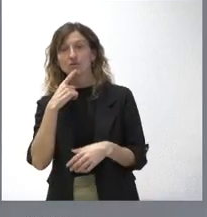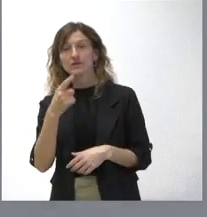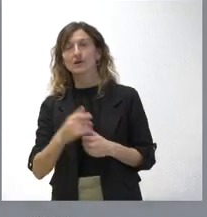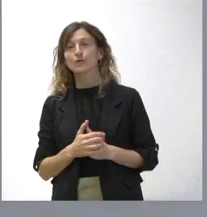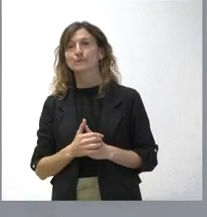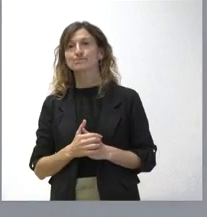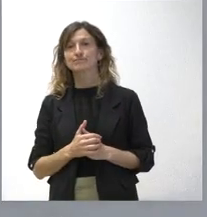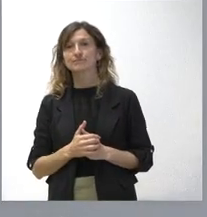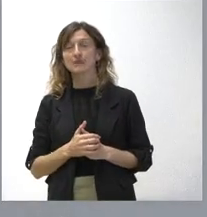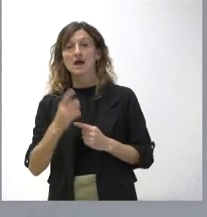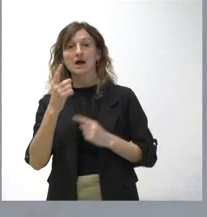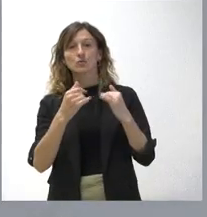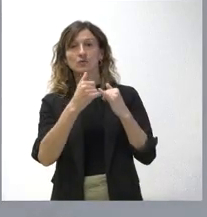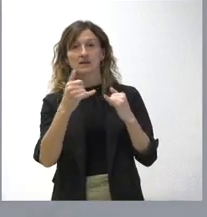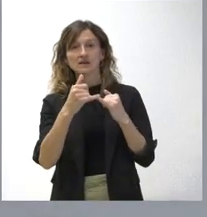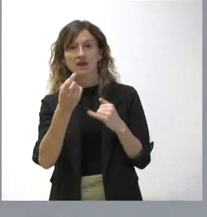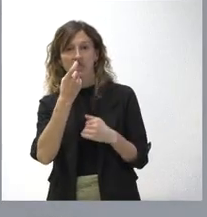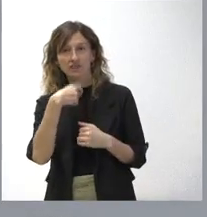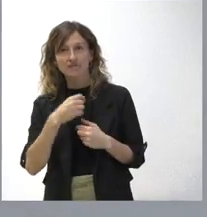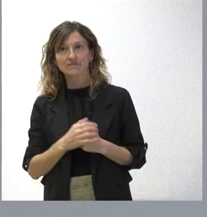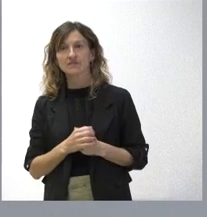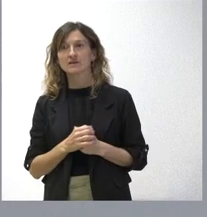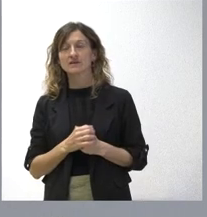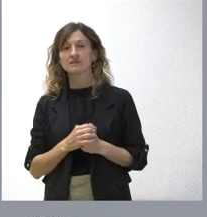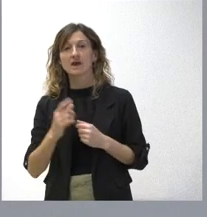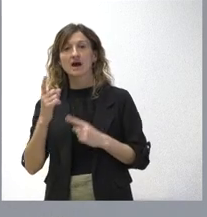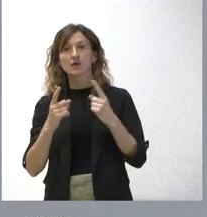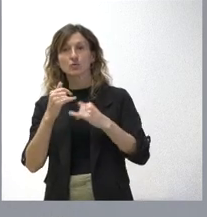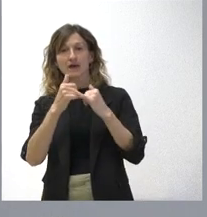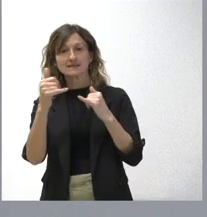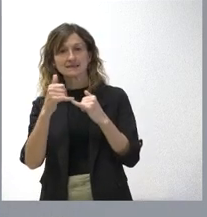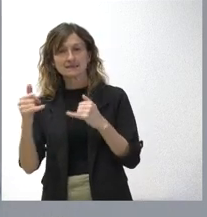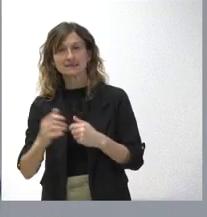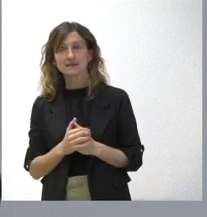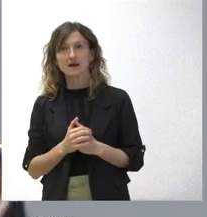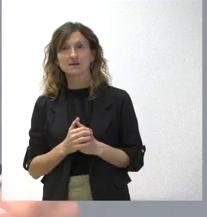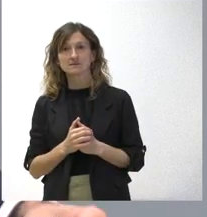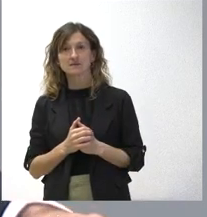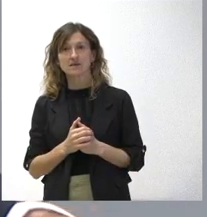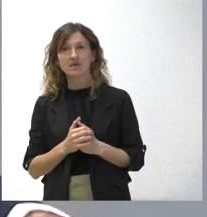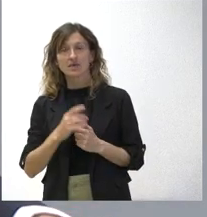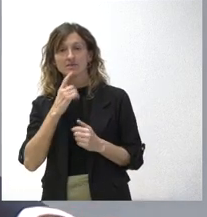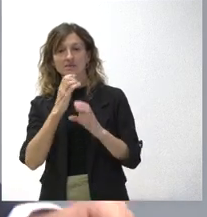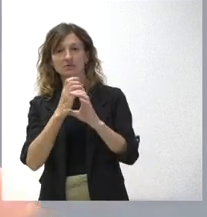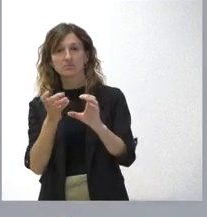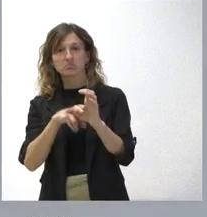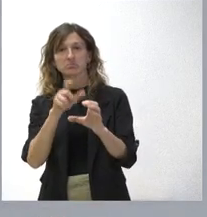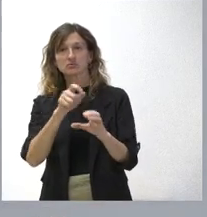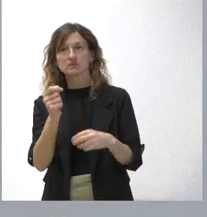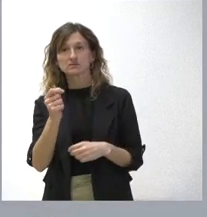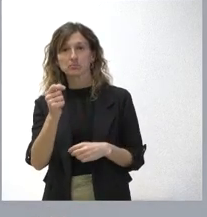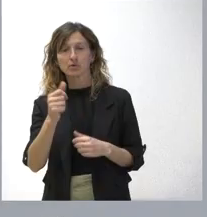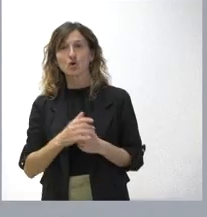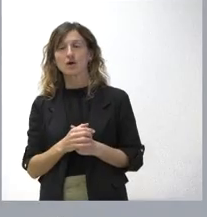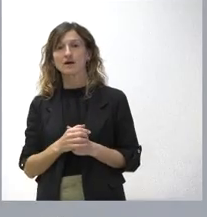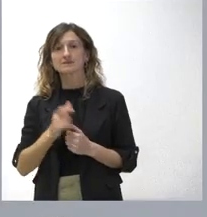que había algunas líneas deficitarias y había algunas líneas que se montaban en el autobús pocas personas en